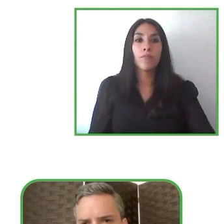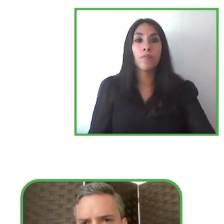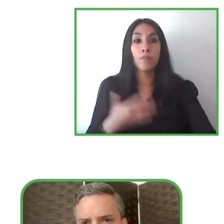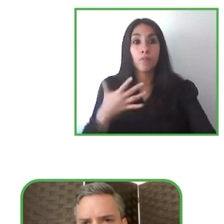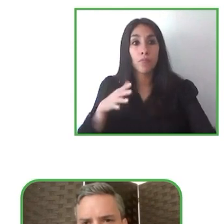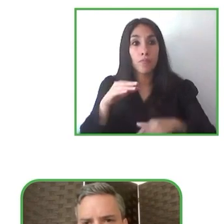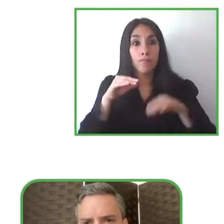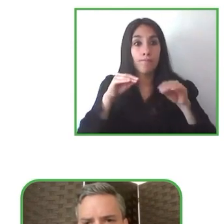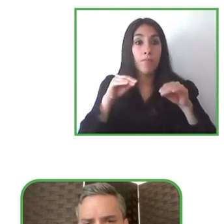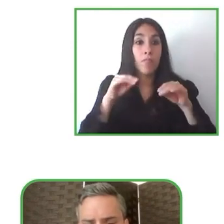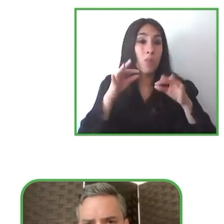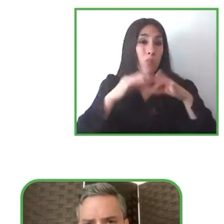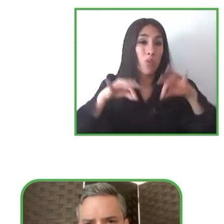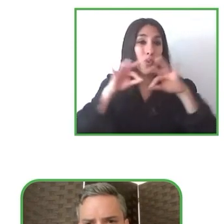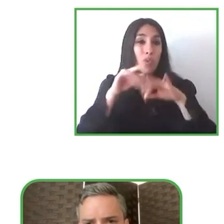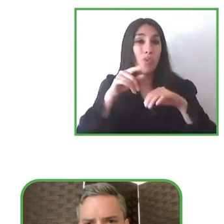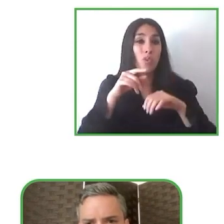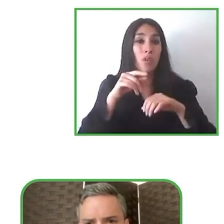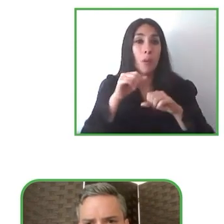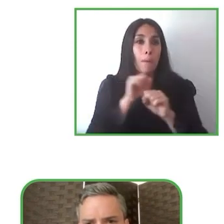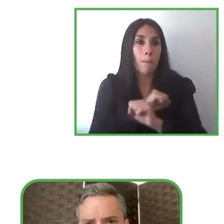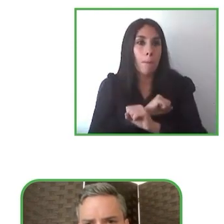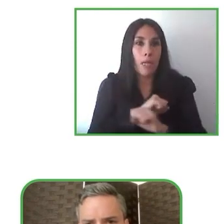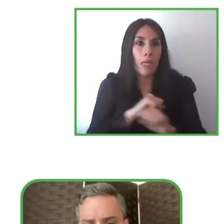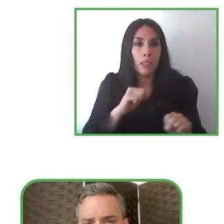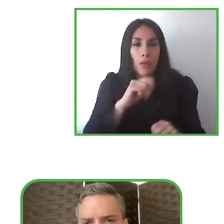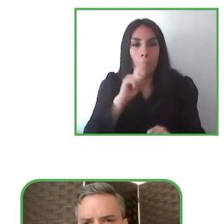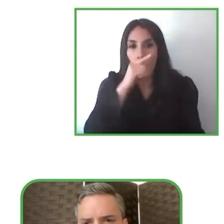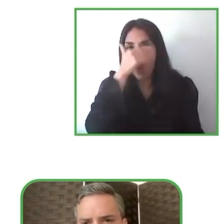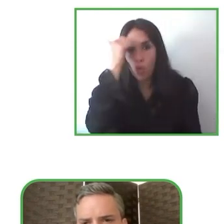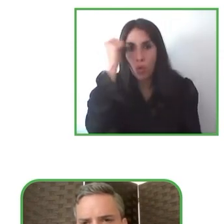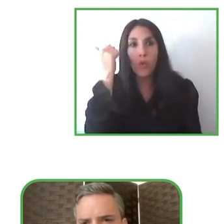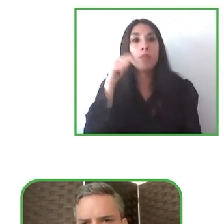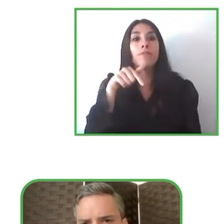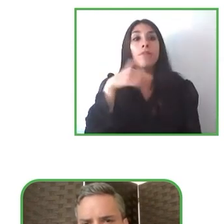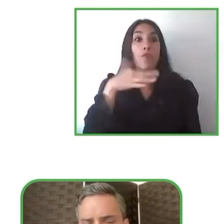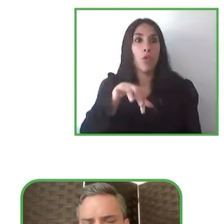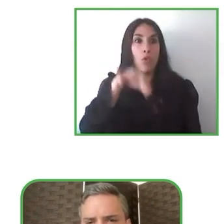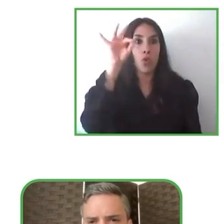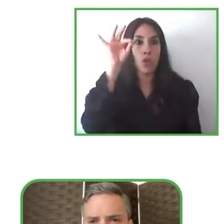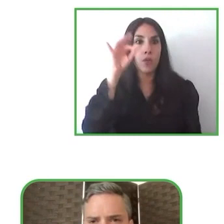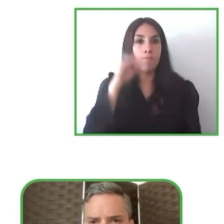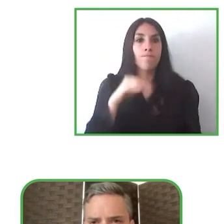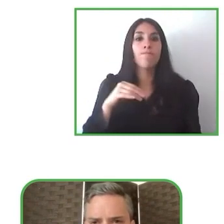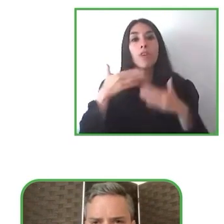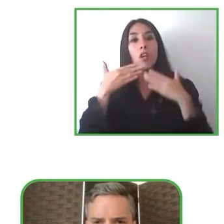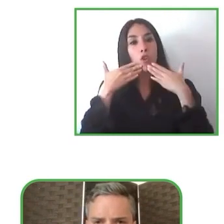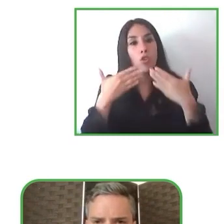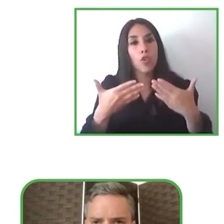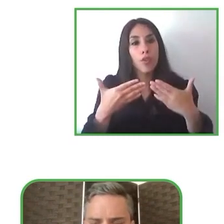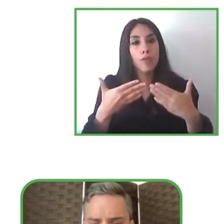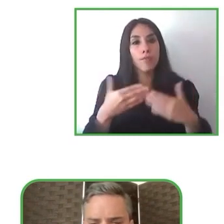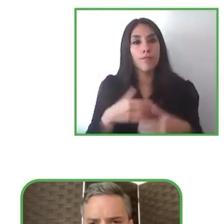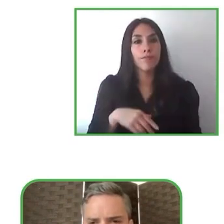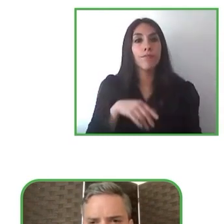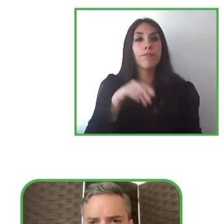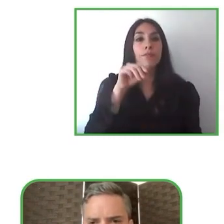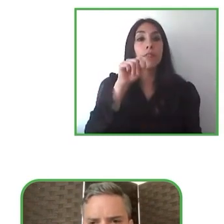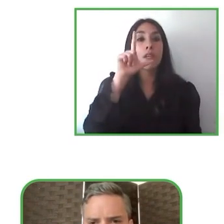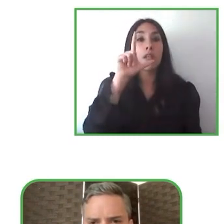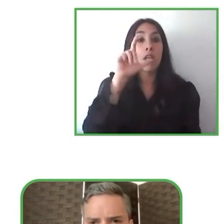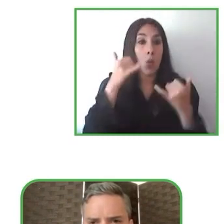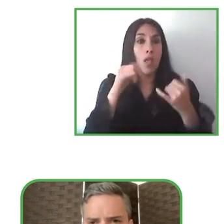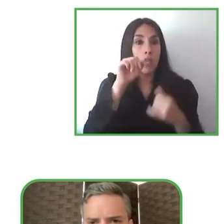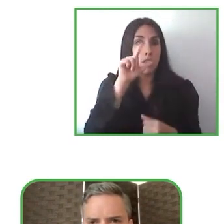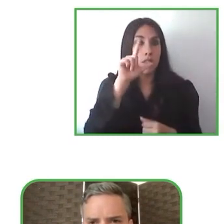objetivos vamos ahora con Alexander Alexander después de lo que nos has contado nos gustaría saber si crees